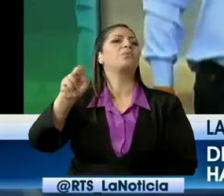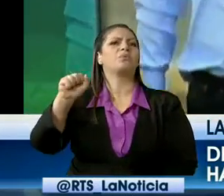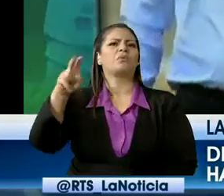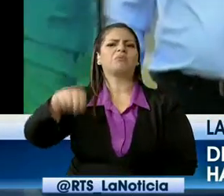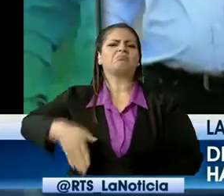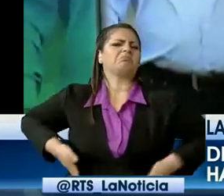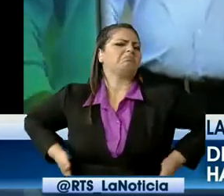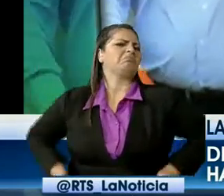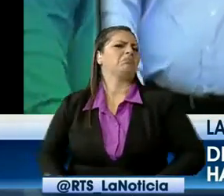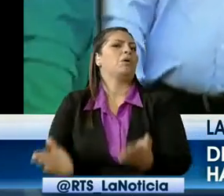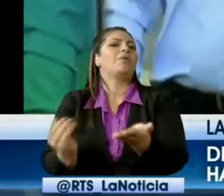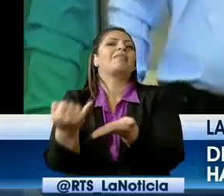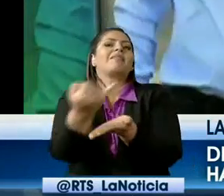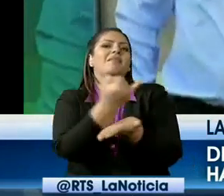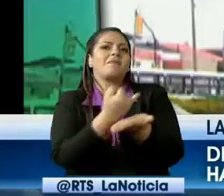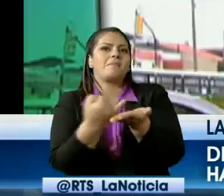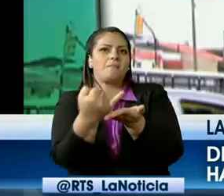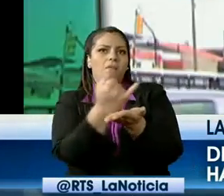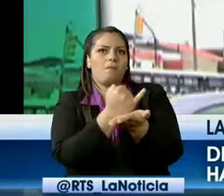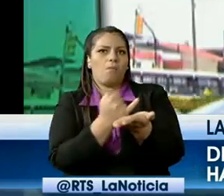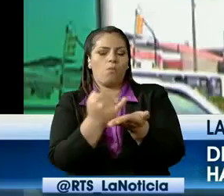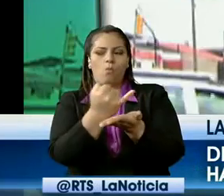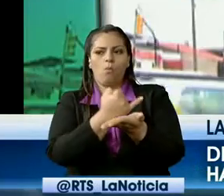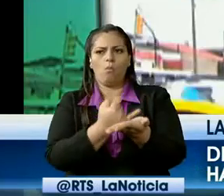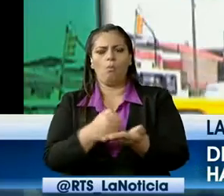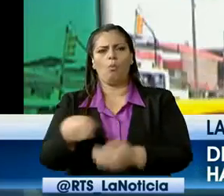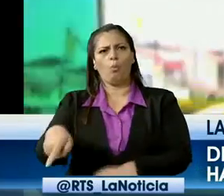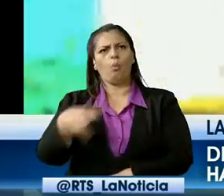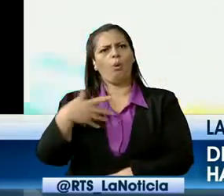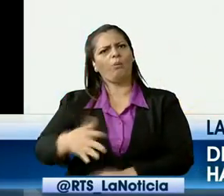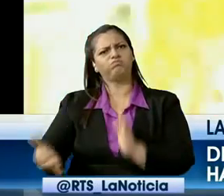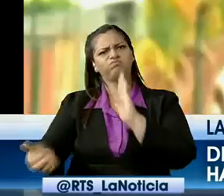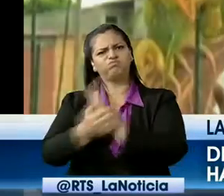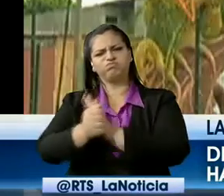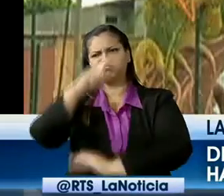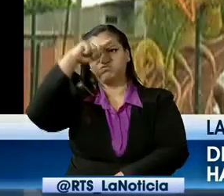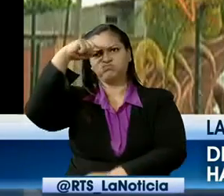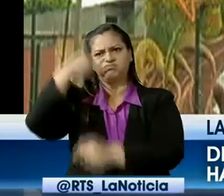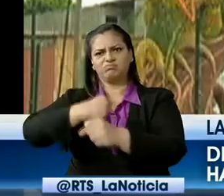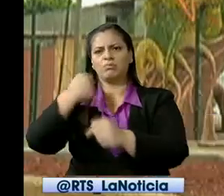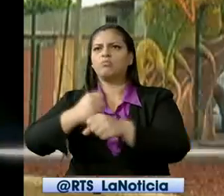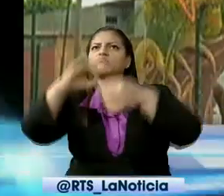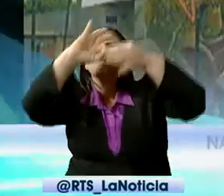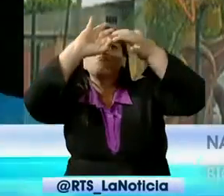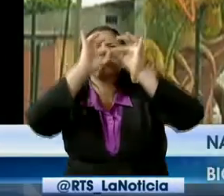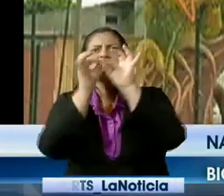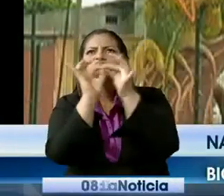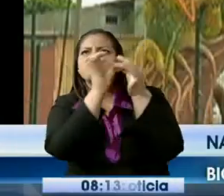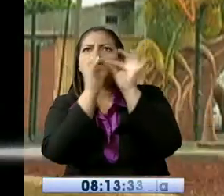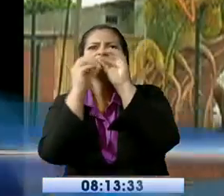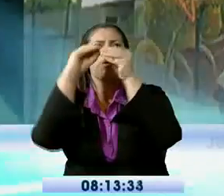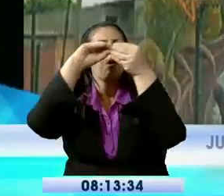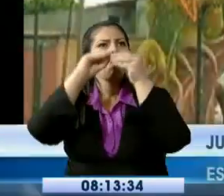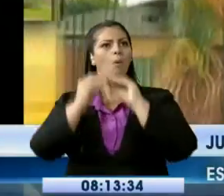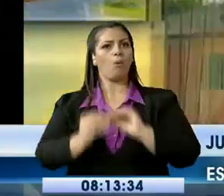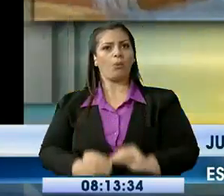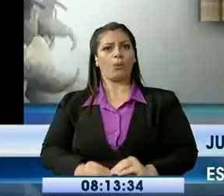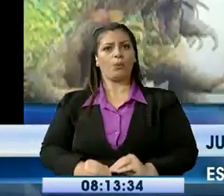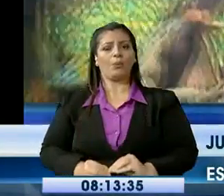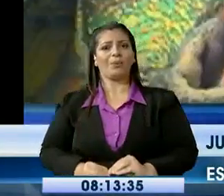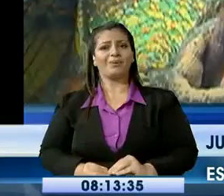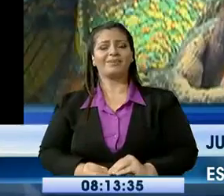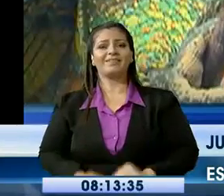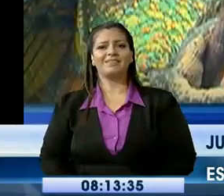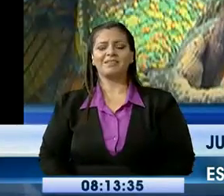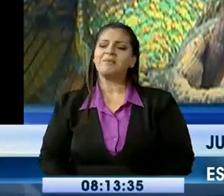hacia la ciudad que se ha convertido en vitrina de sus grandes creaciones. Yo me he encontrado con personas y cuando me han conocido que